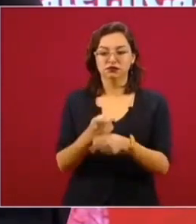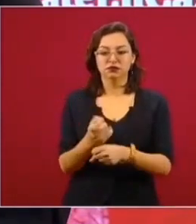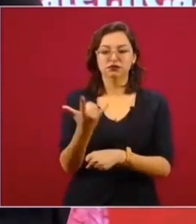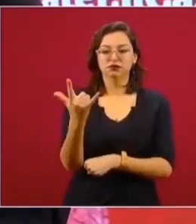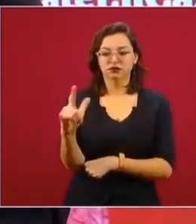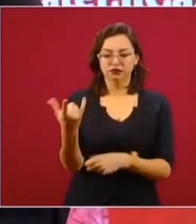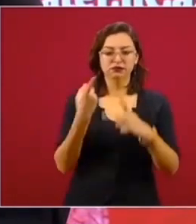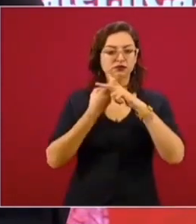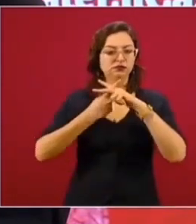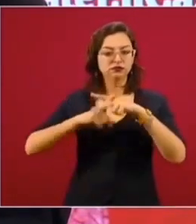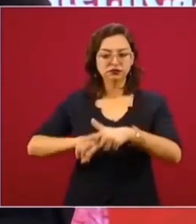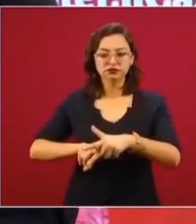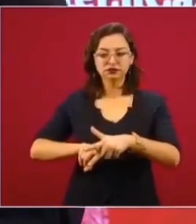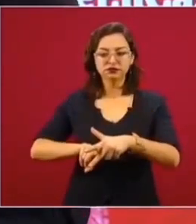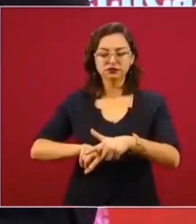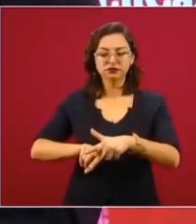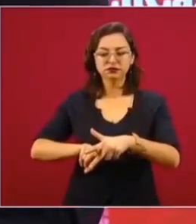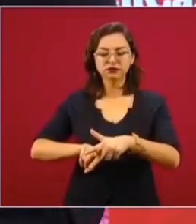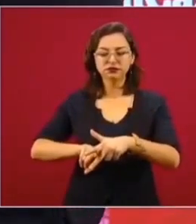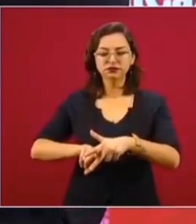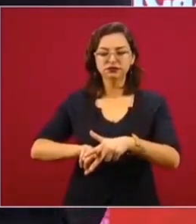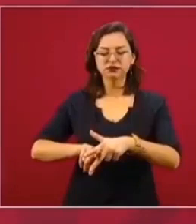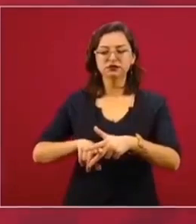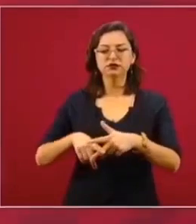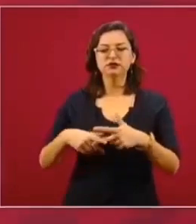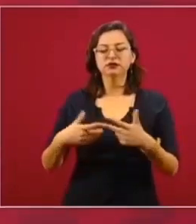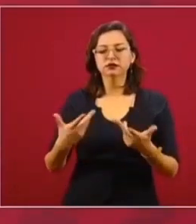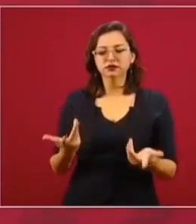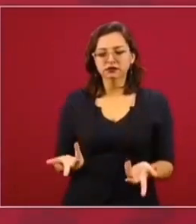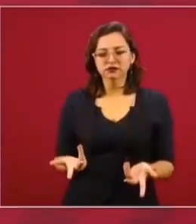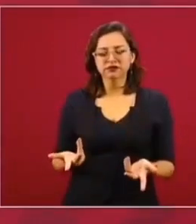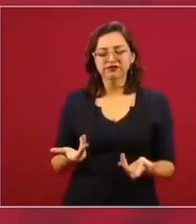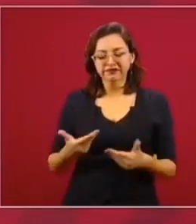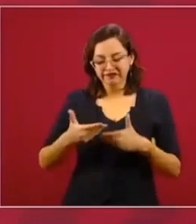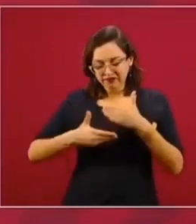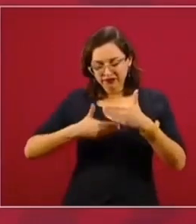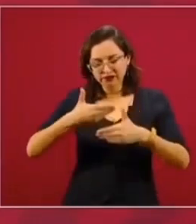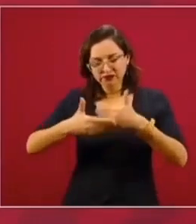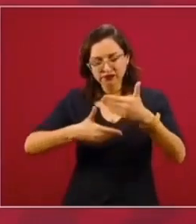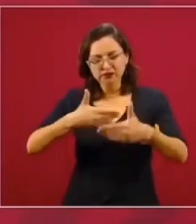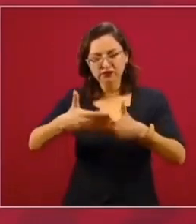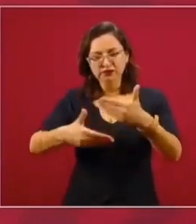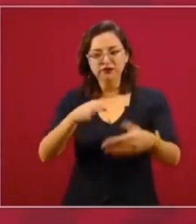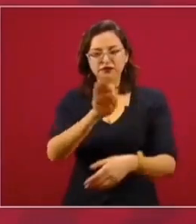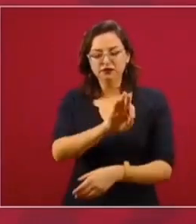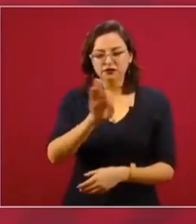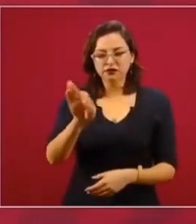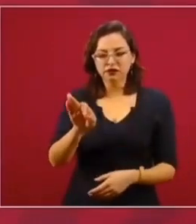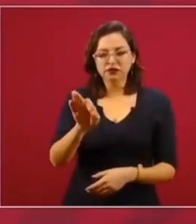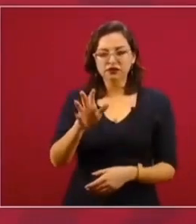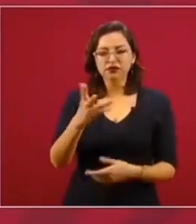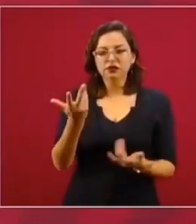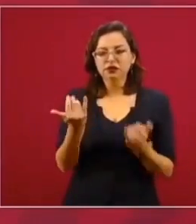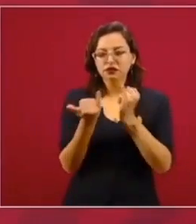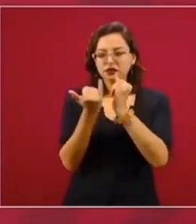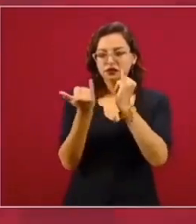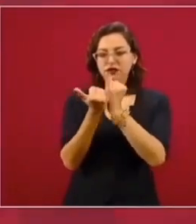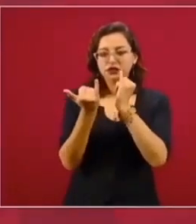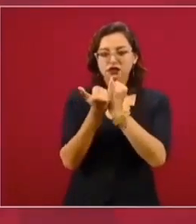que va a coincidir con